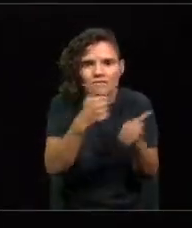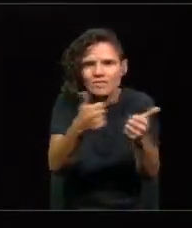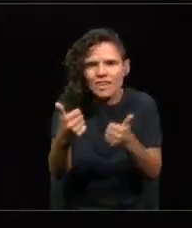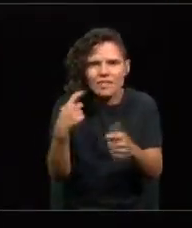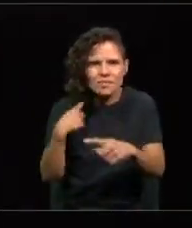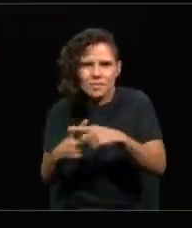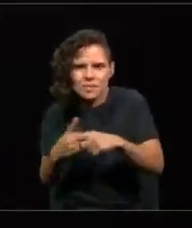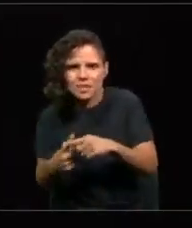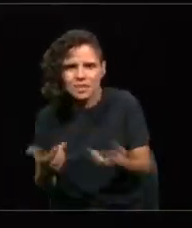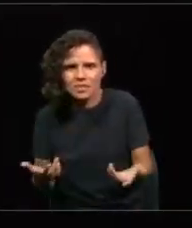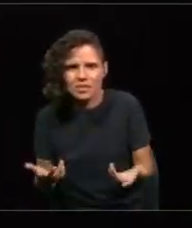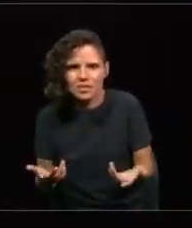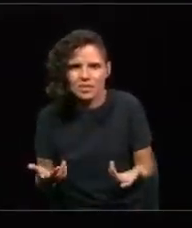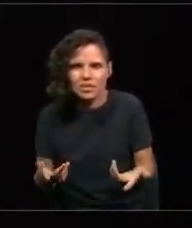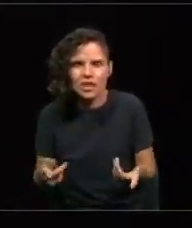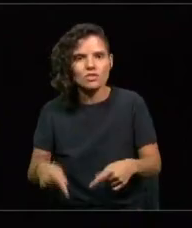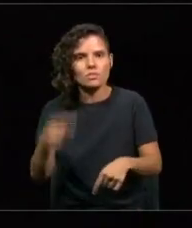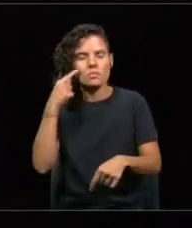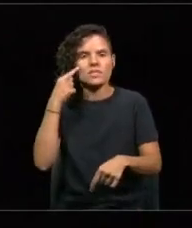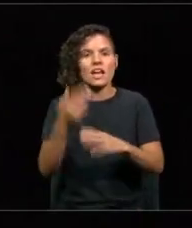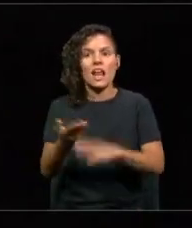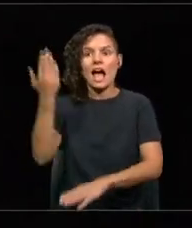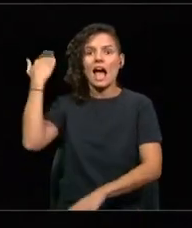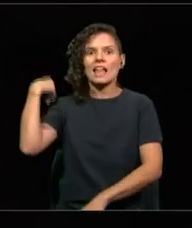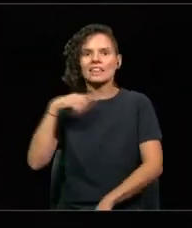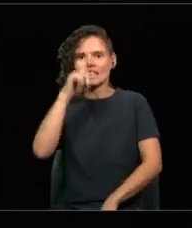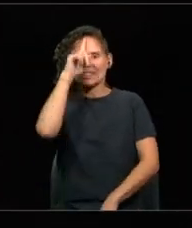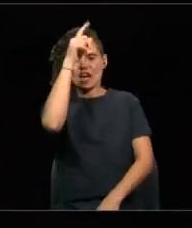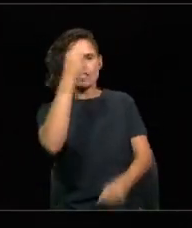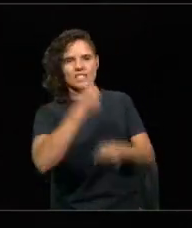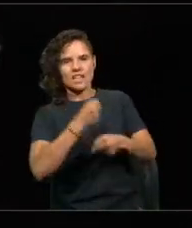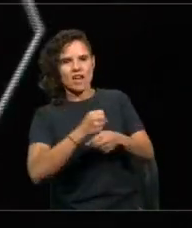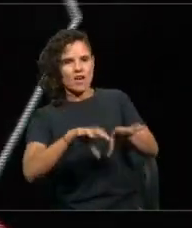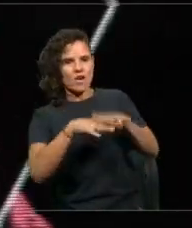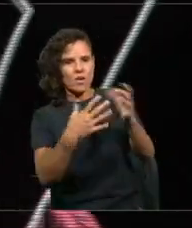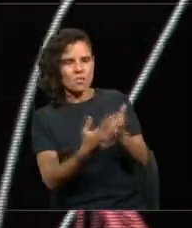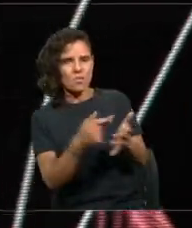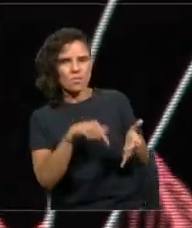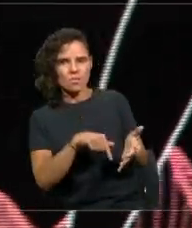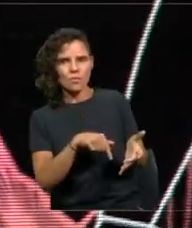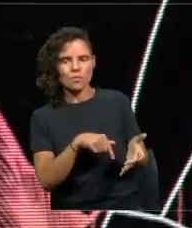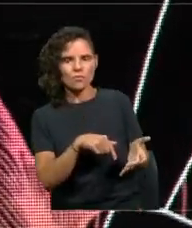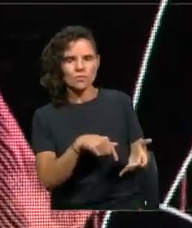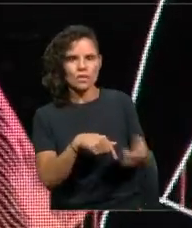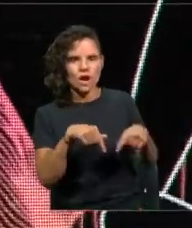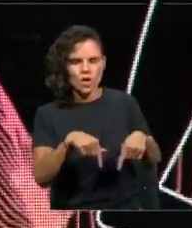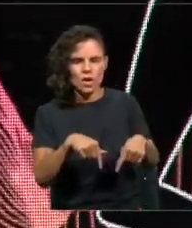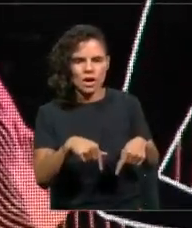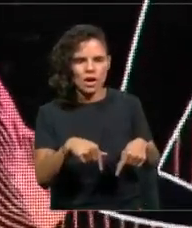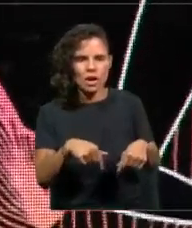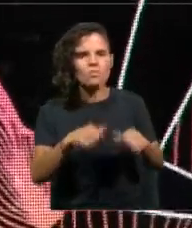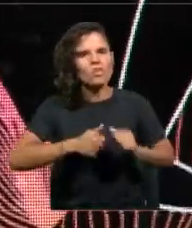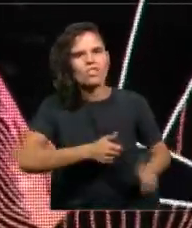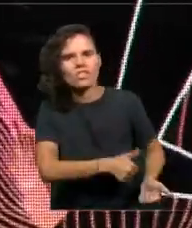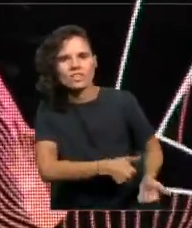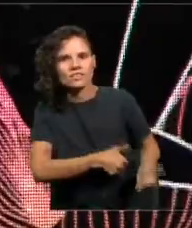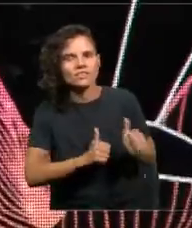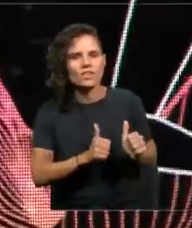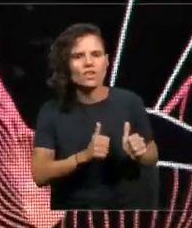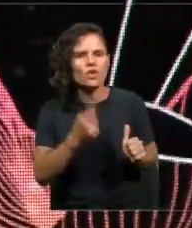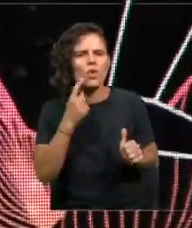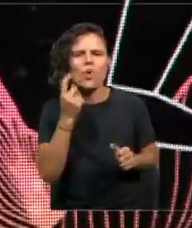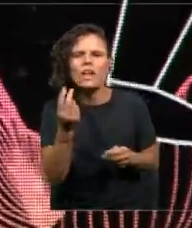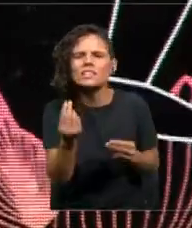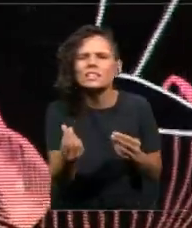en esa fractura con lo que era la tradición del mundo del trabajo, tenemos la posibilidad de poner el debate sobre el valor